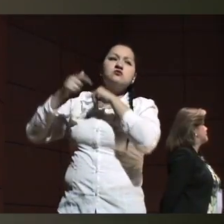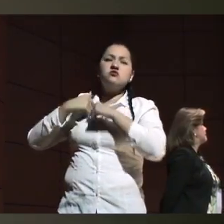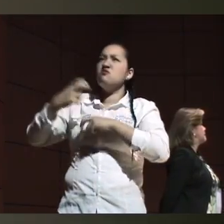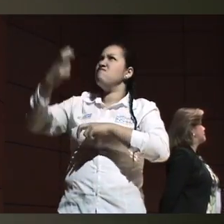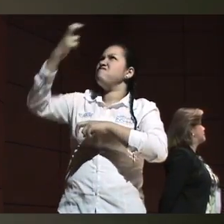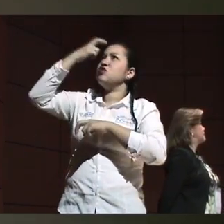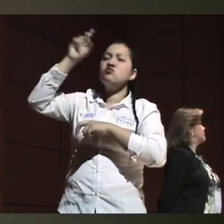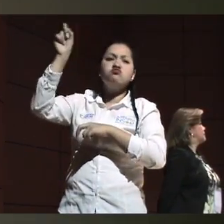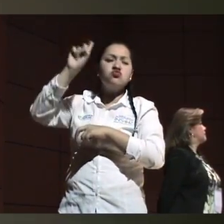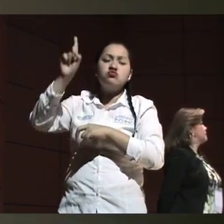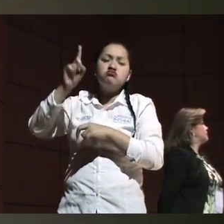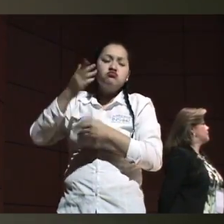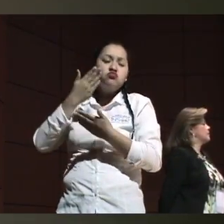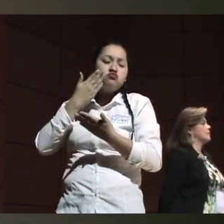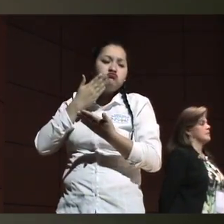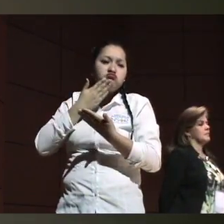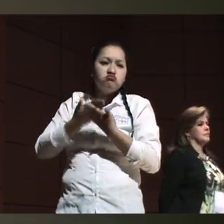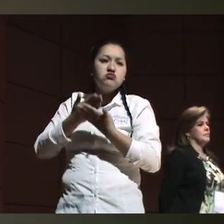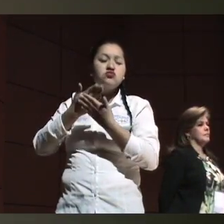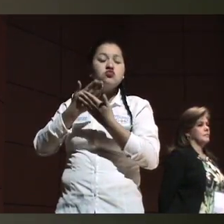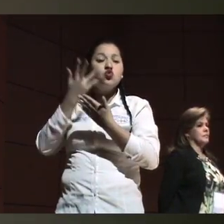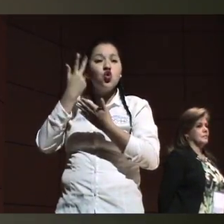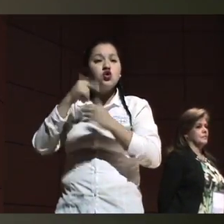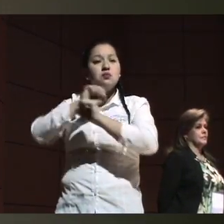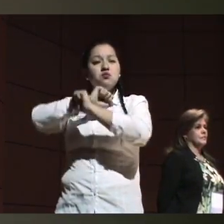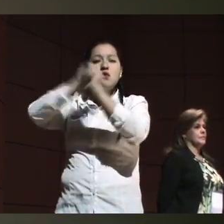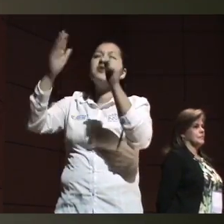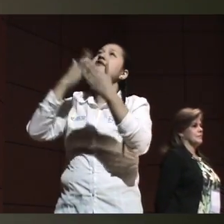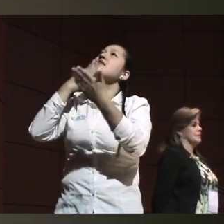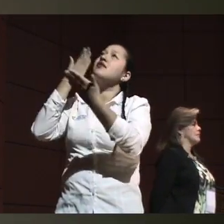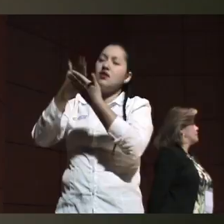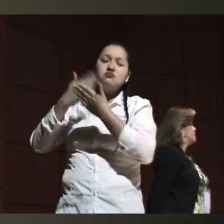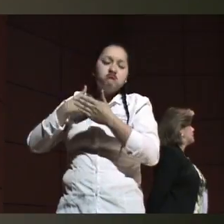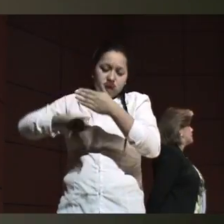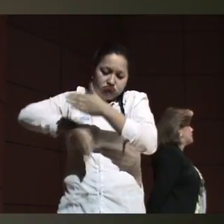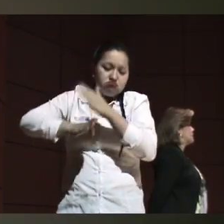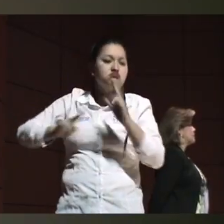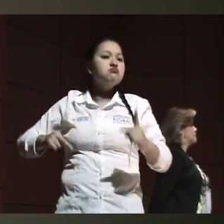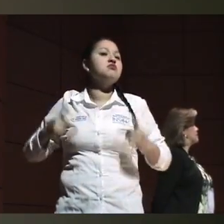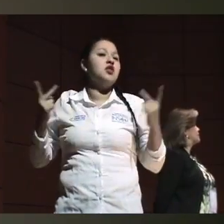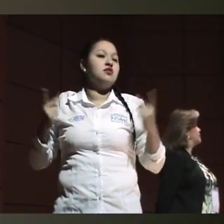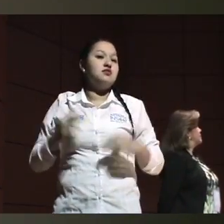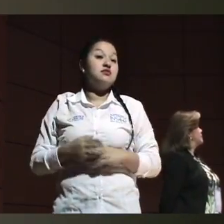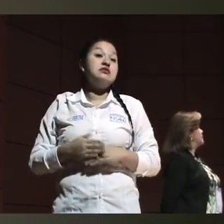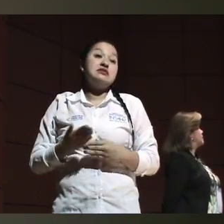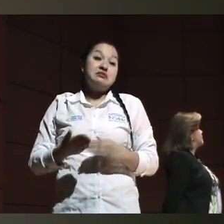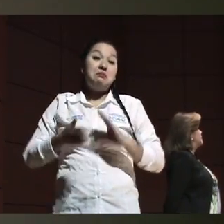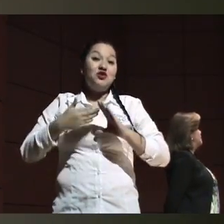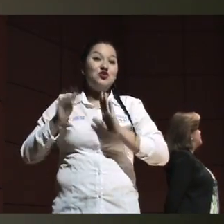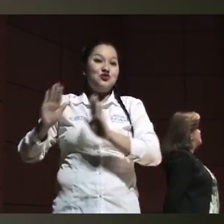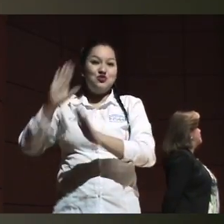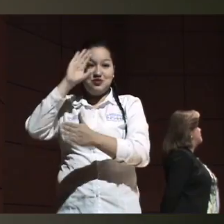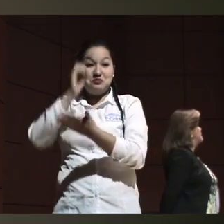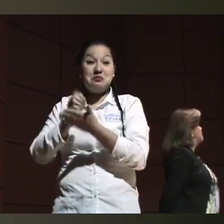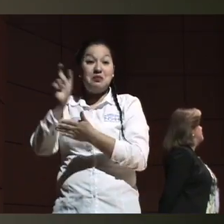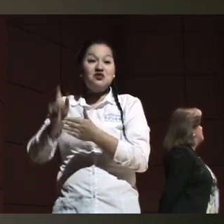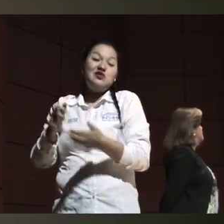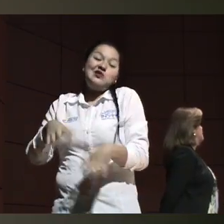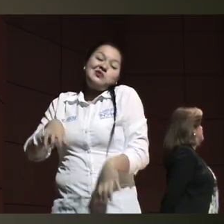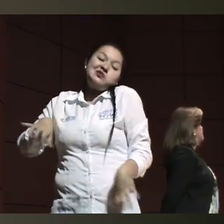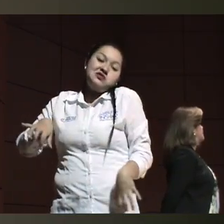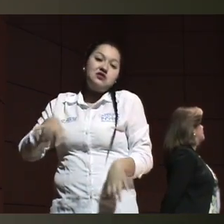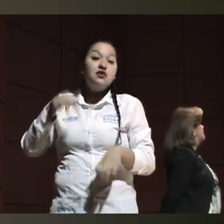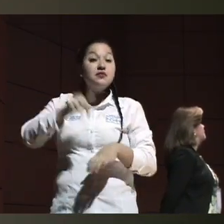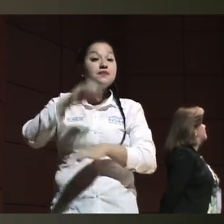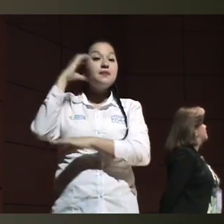mañana que despierto le doy gracias por cada instante que me permite vivir. Fíjese que es una situación muy personal. En Colombia,